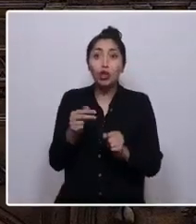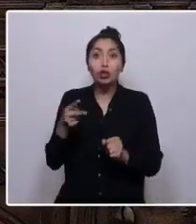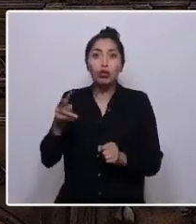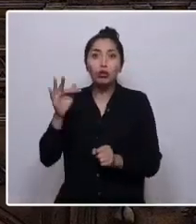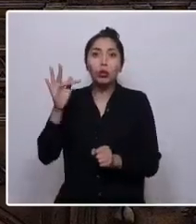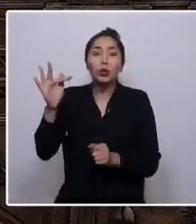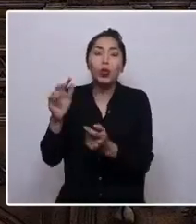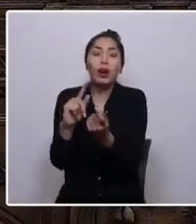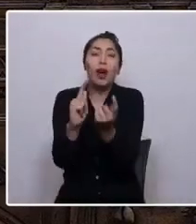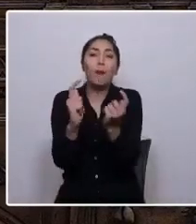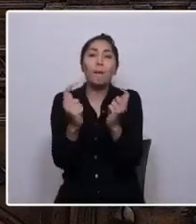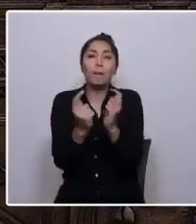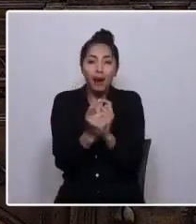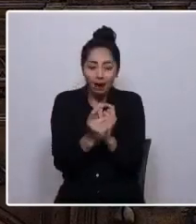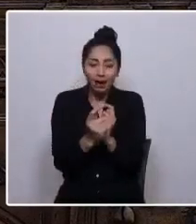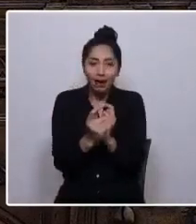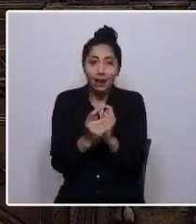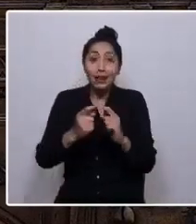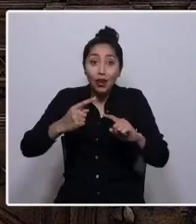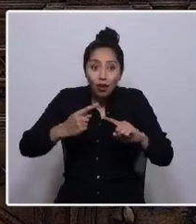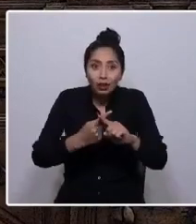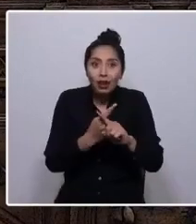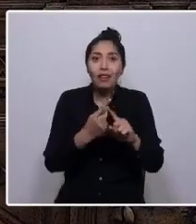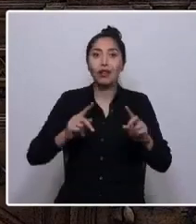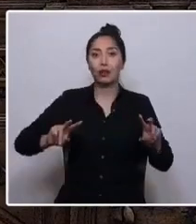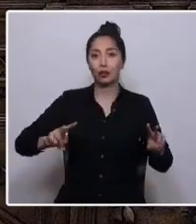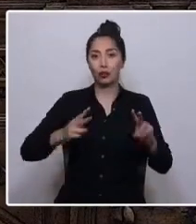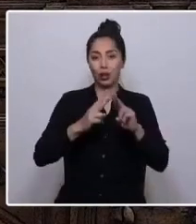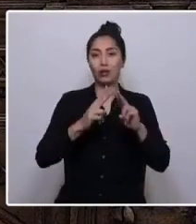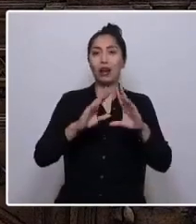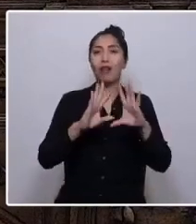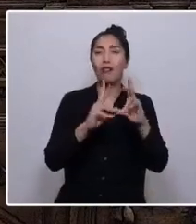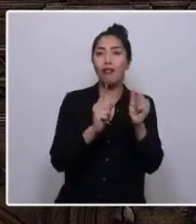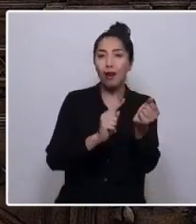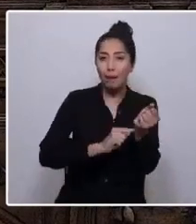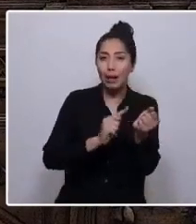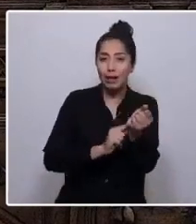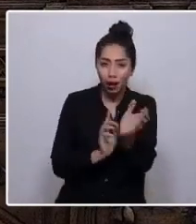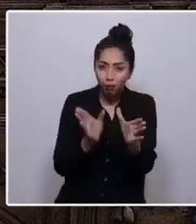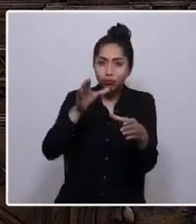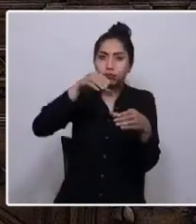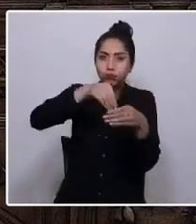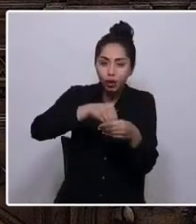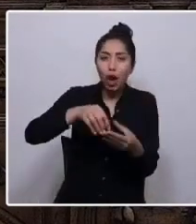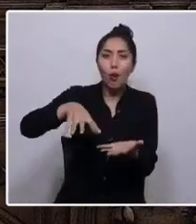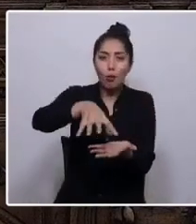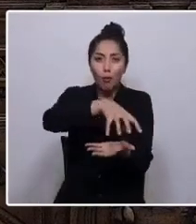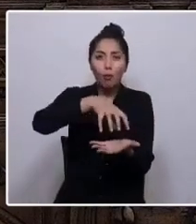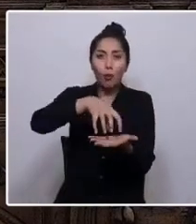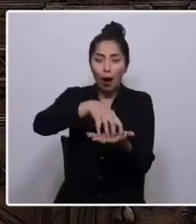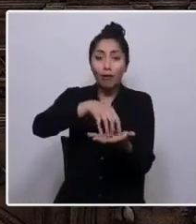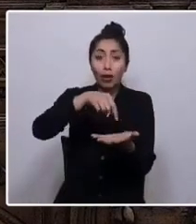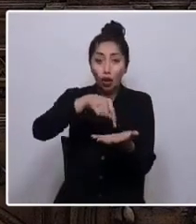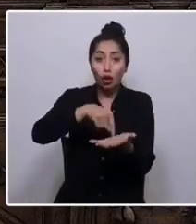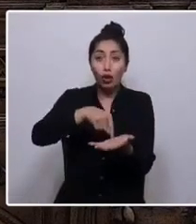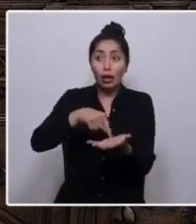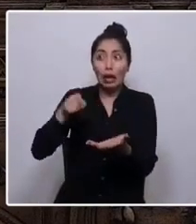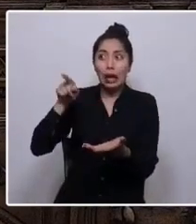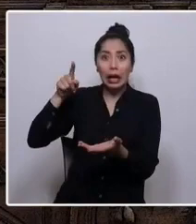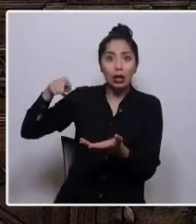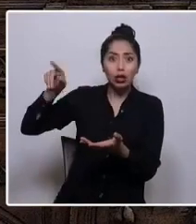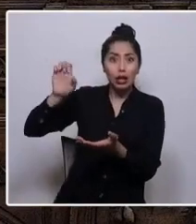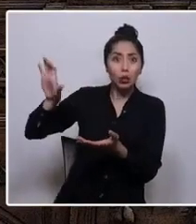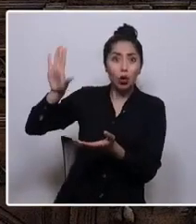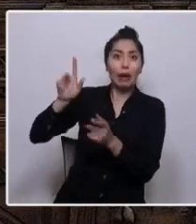y reconstruir una familia perteneciente a un pueblo que se intentó exterminar.